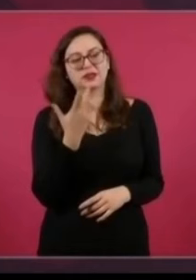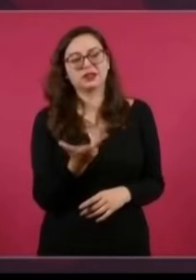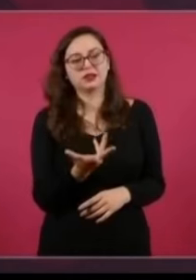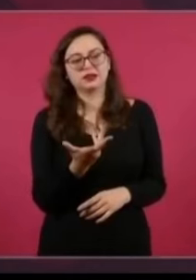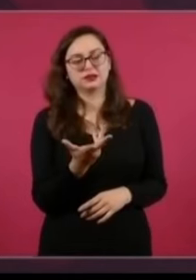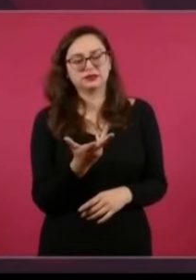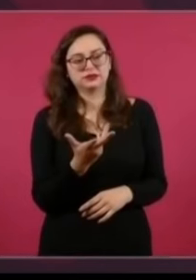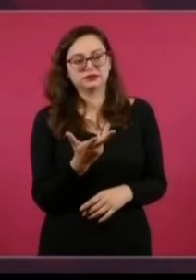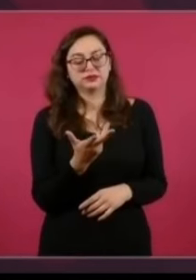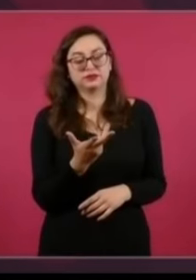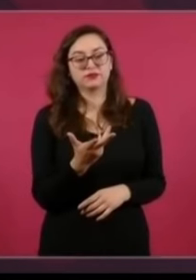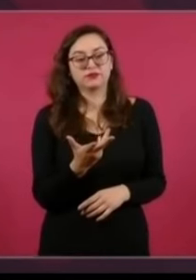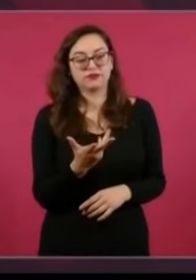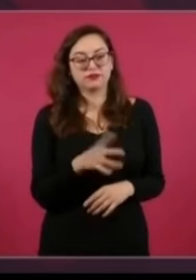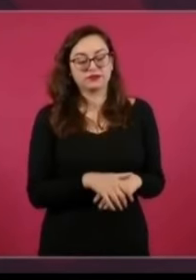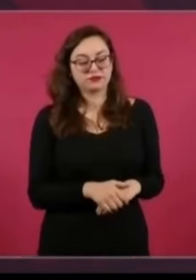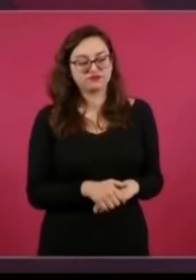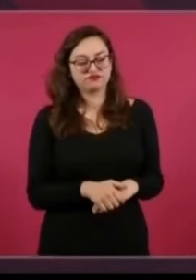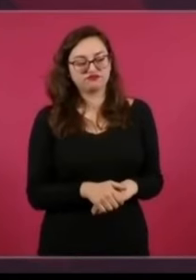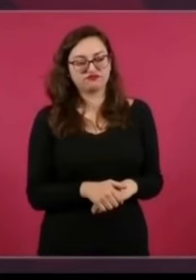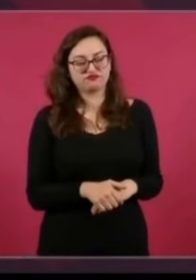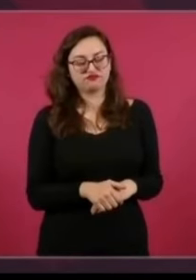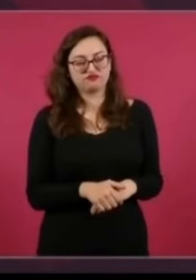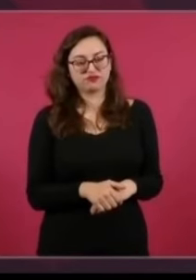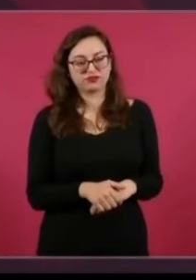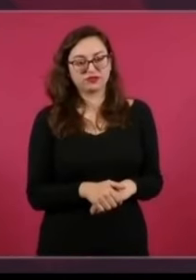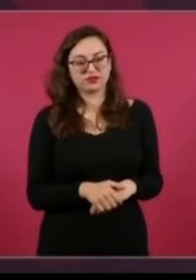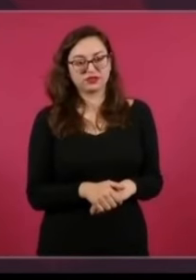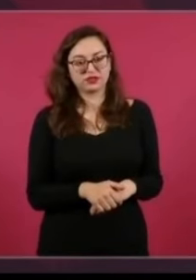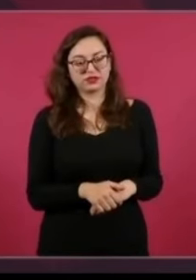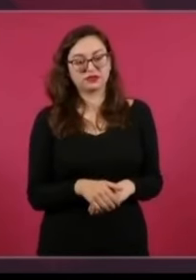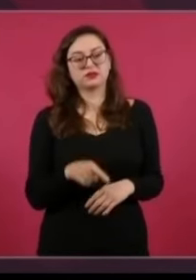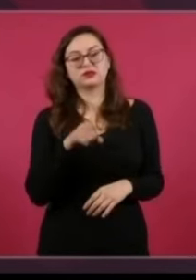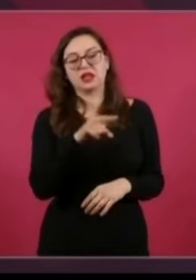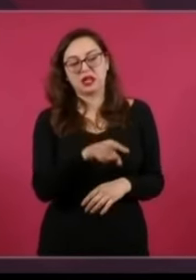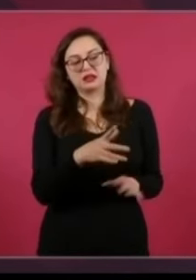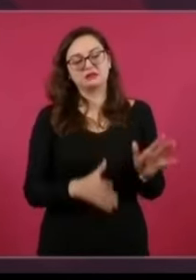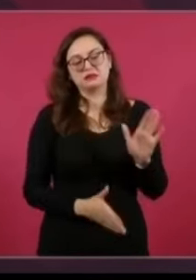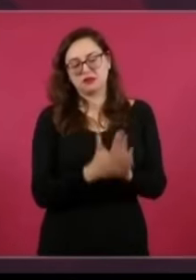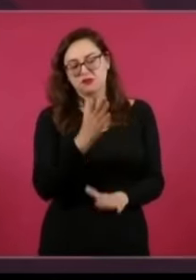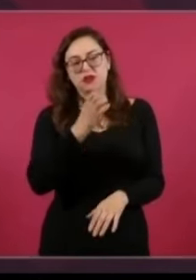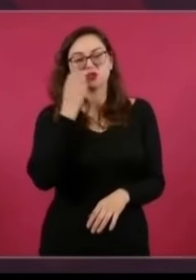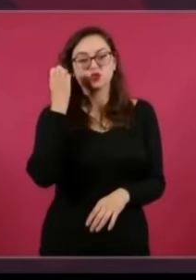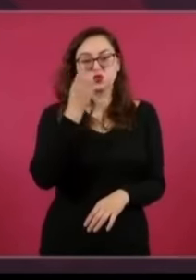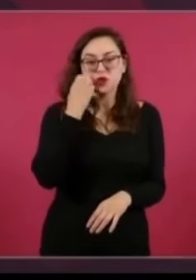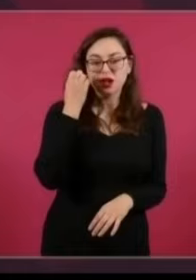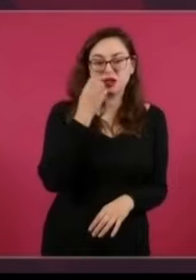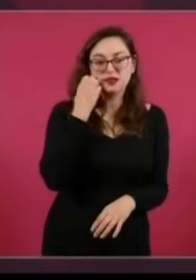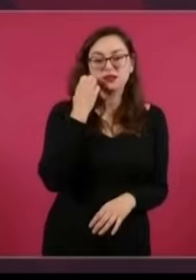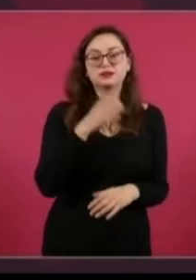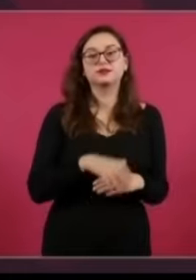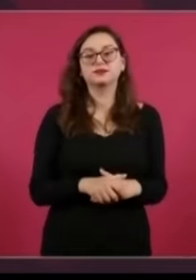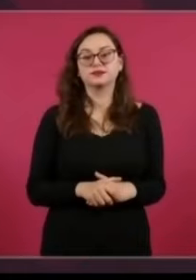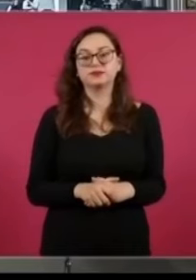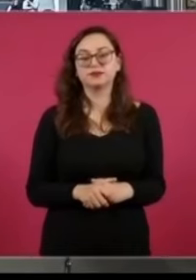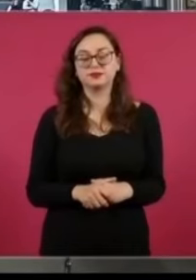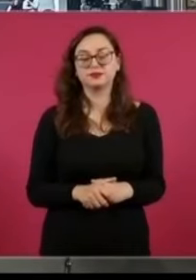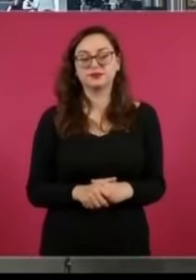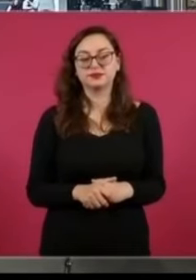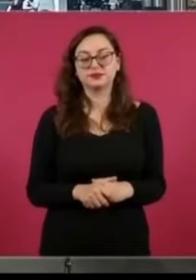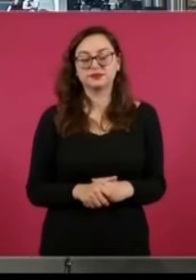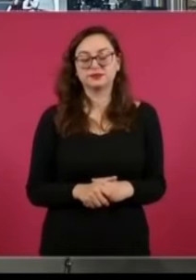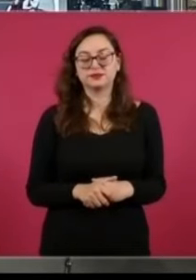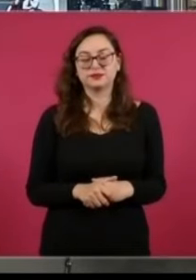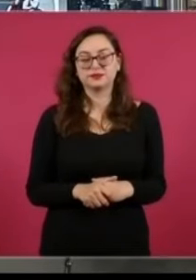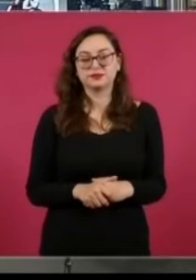ingresos, en fin, imaginas. Te pregunto, porque el tiempo apremia, María Amparo, desde luego siempre tienes tu